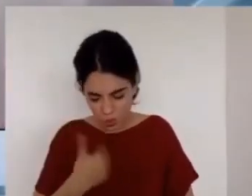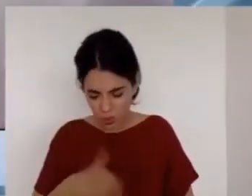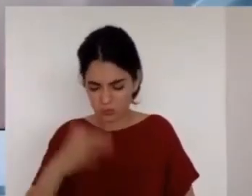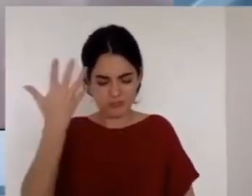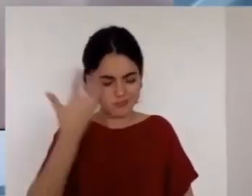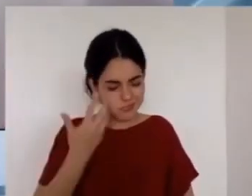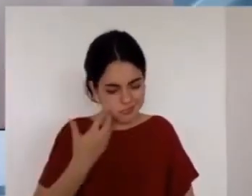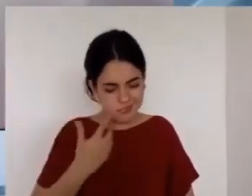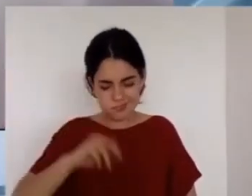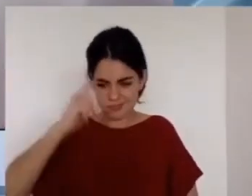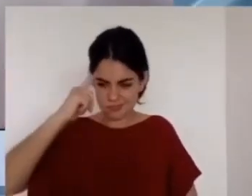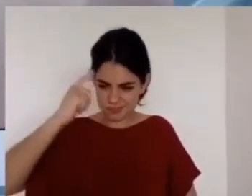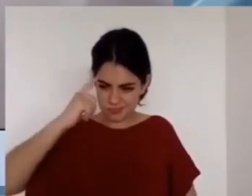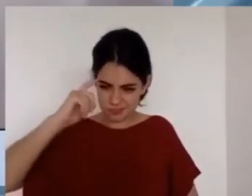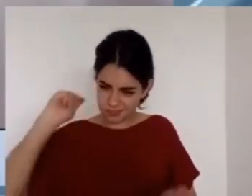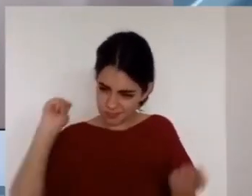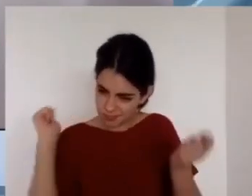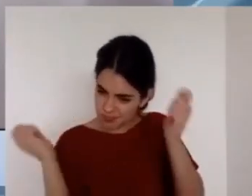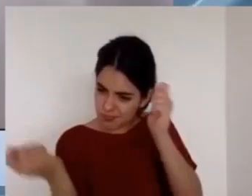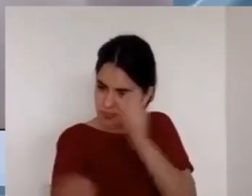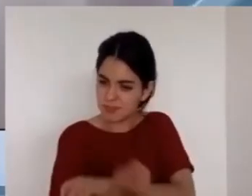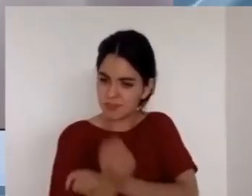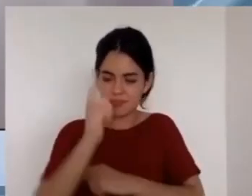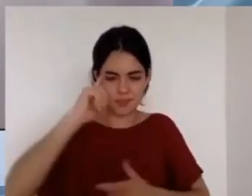lo que piensa entonces